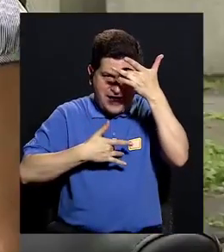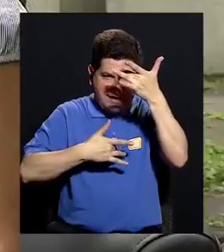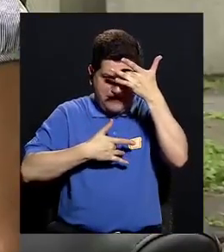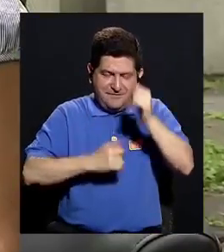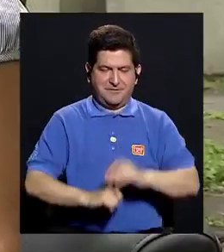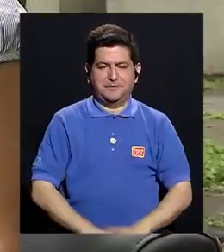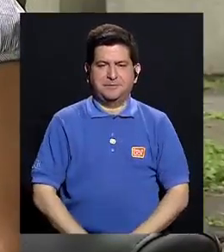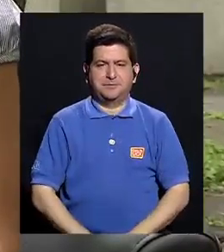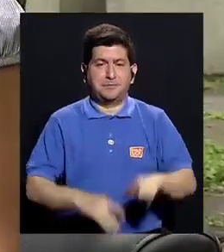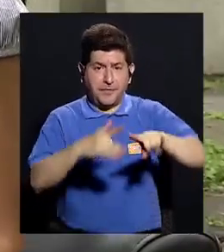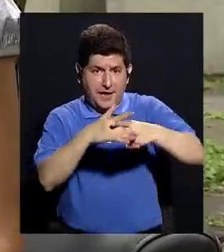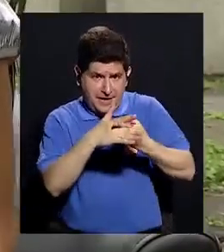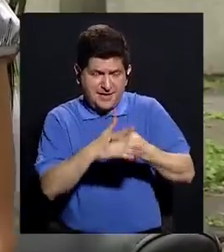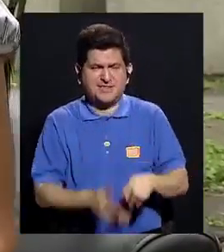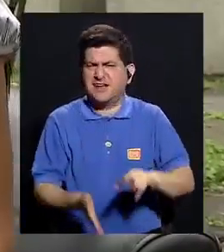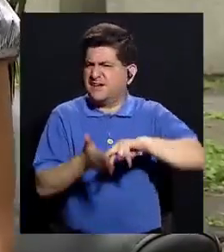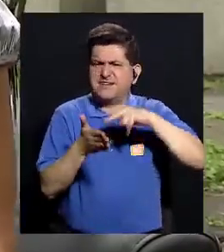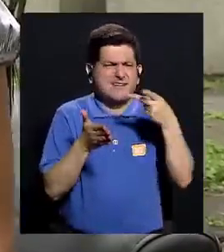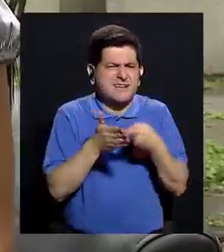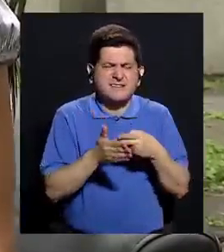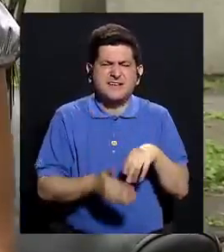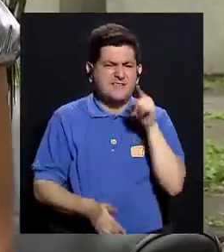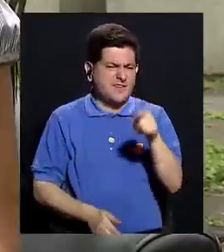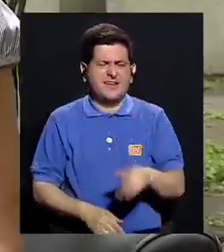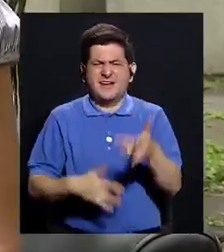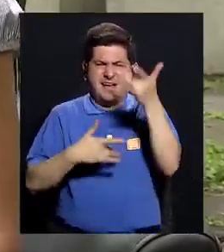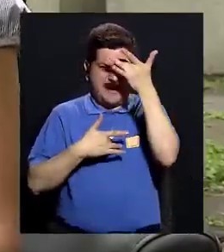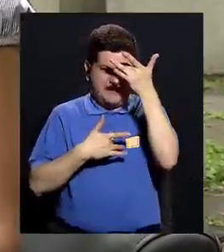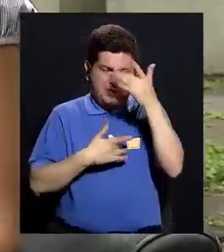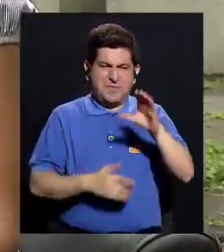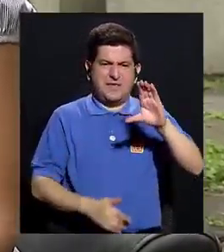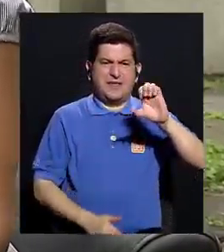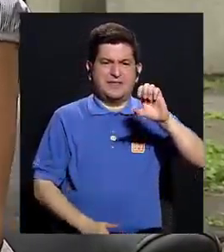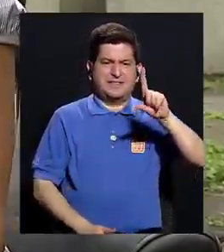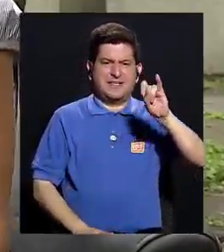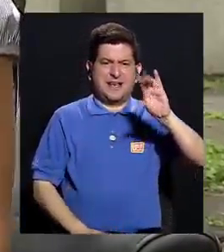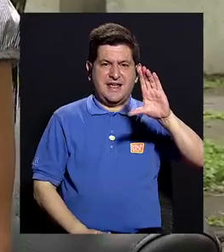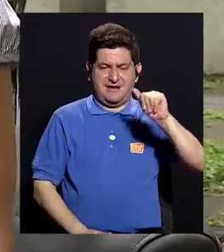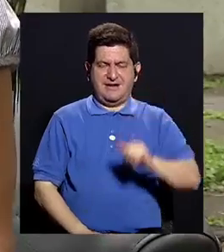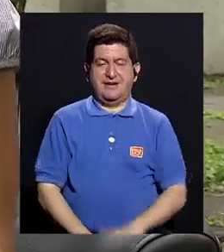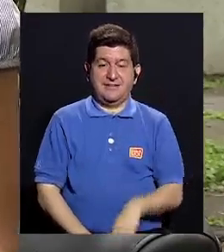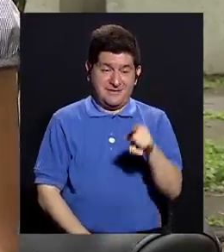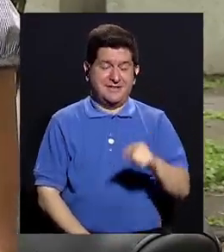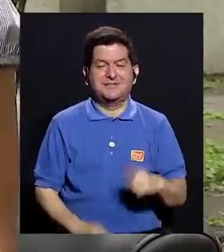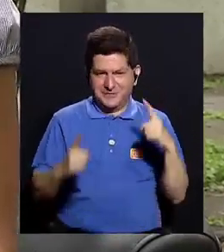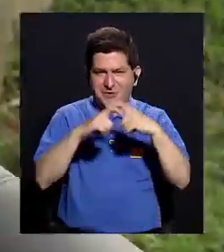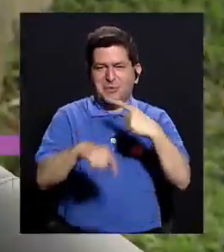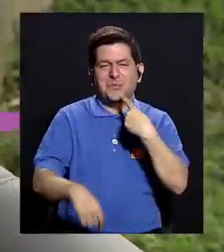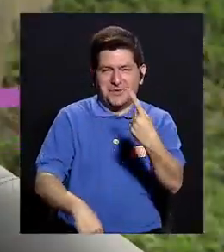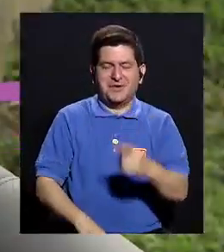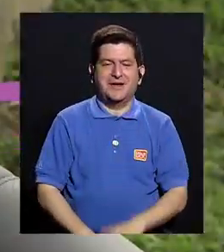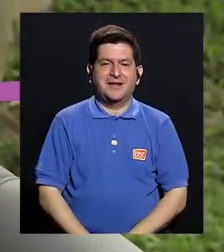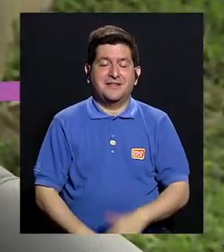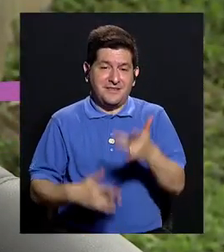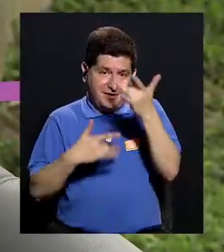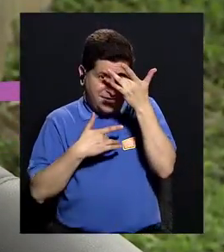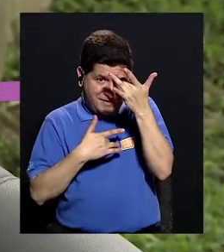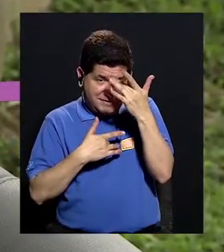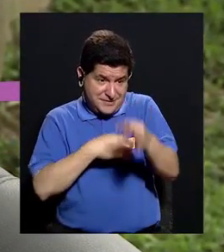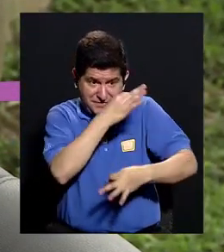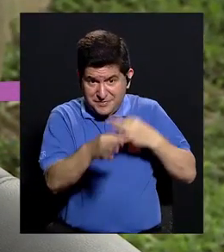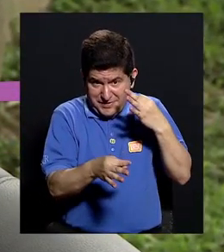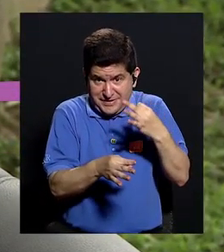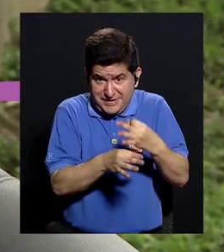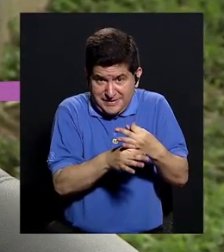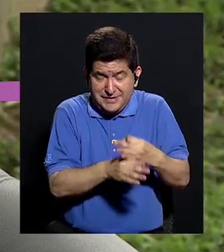Bueno, y empecemos por ahí. ¿Qué es la enfermedad celíaca? Sí, verdad, es como un trabalenguas eso. La enfermedad celíaca es